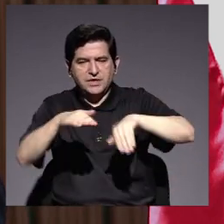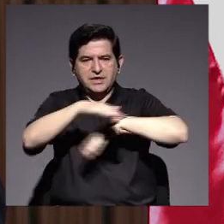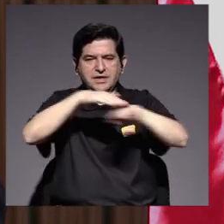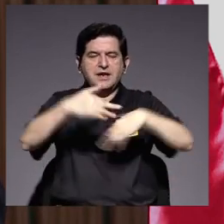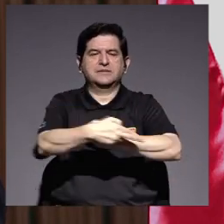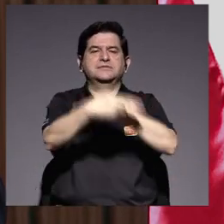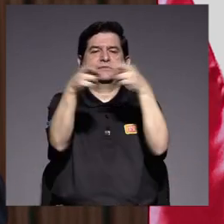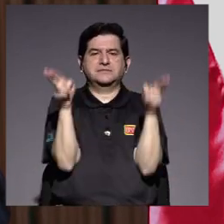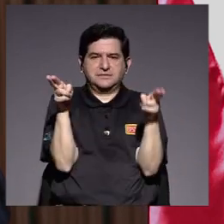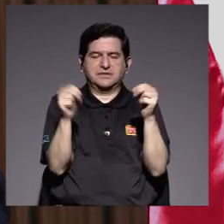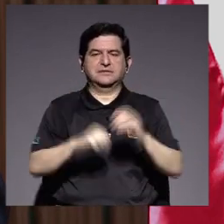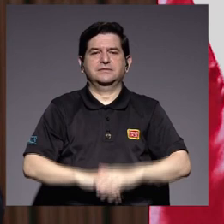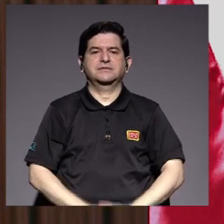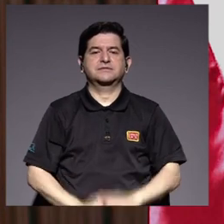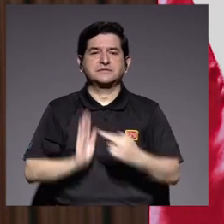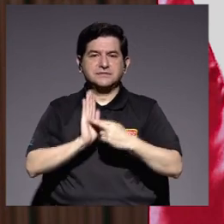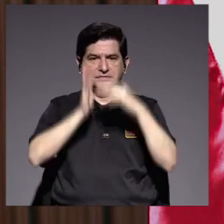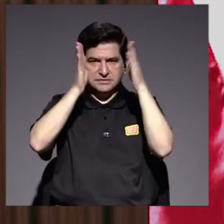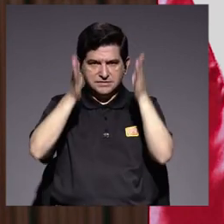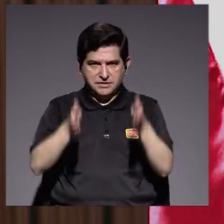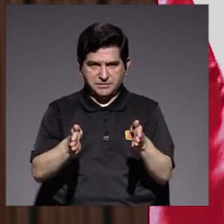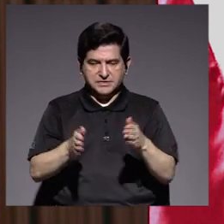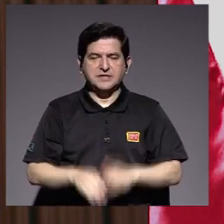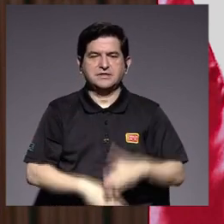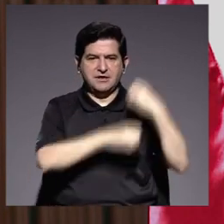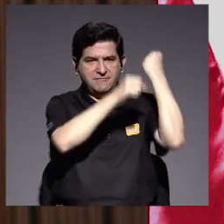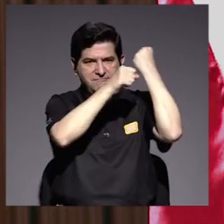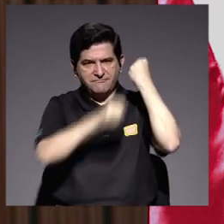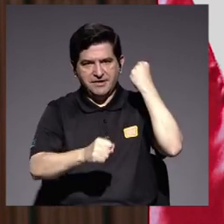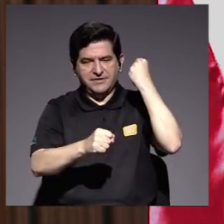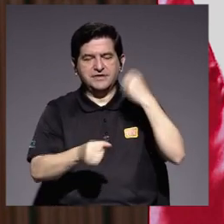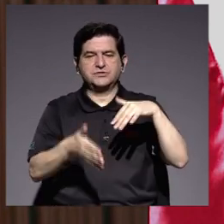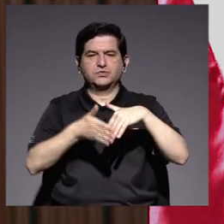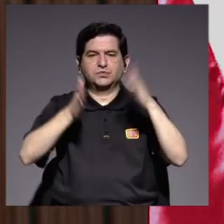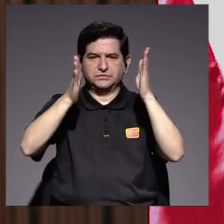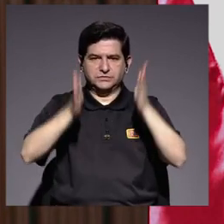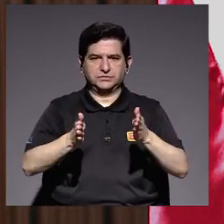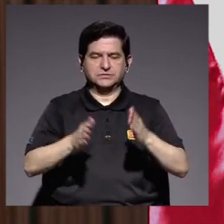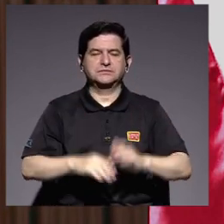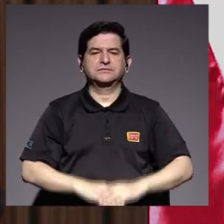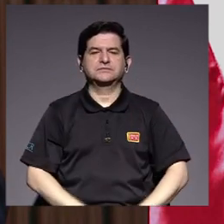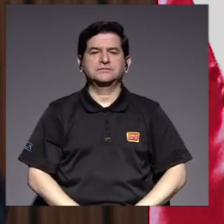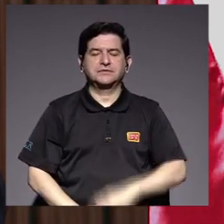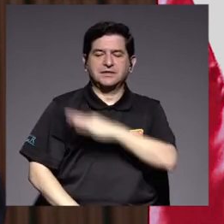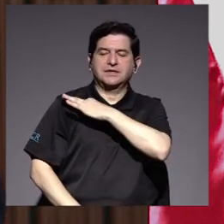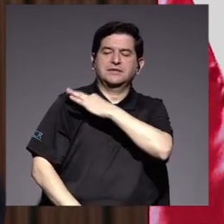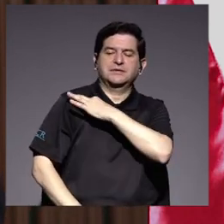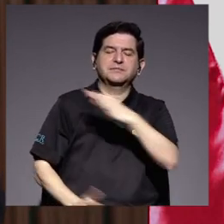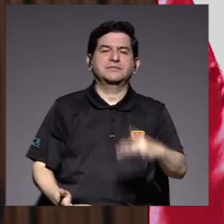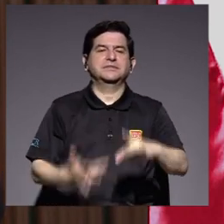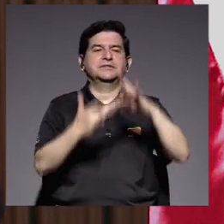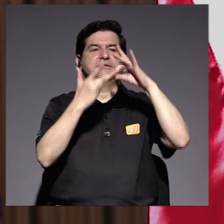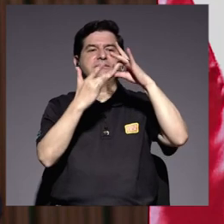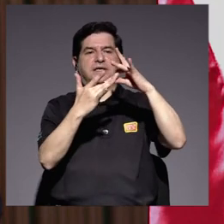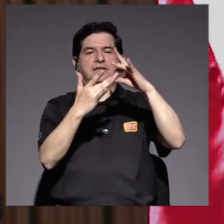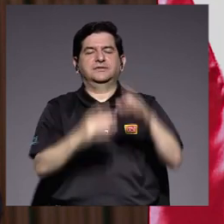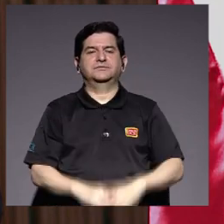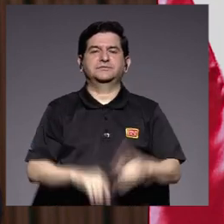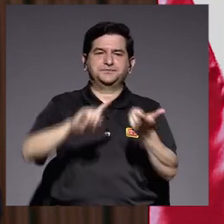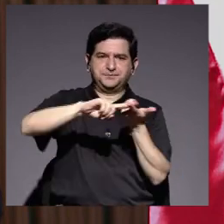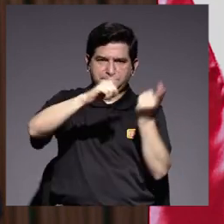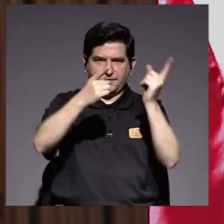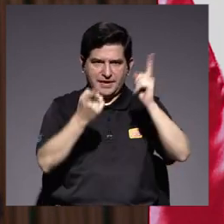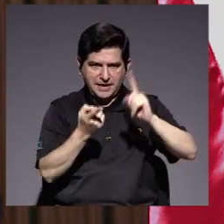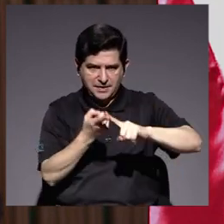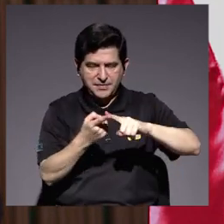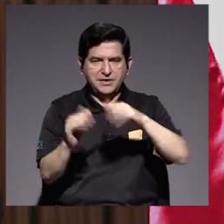regionales, representantes de la Federación de Estudiantes, invitados especiales, amigas y